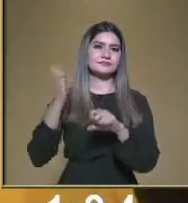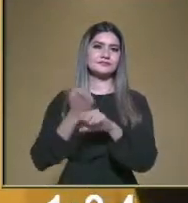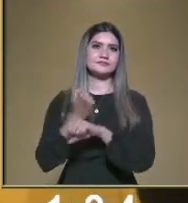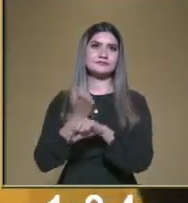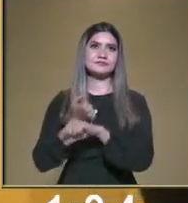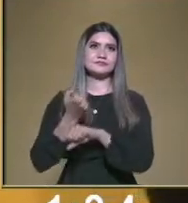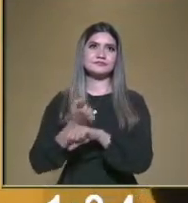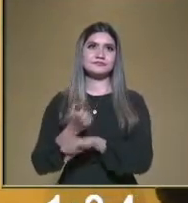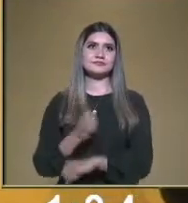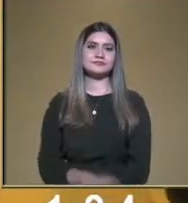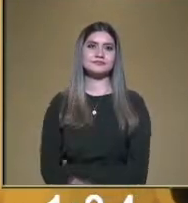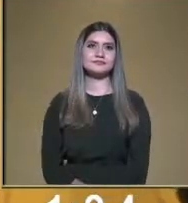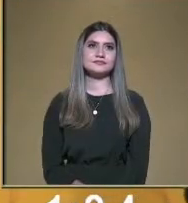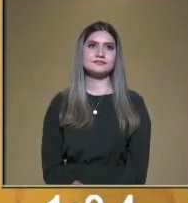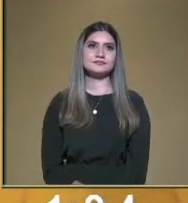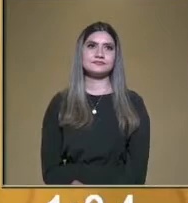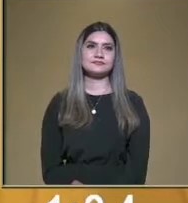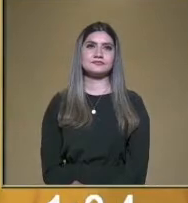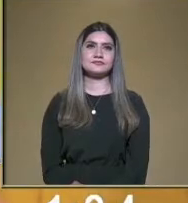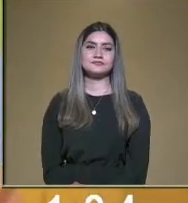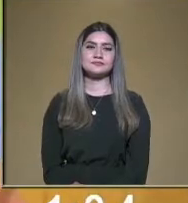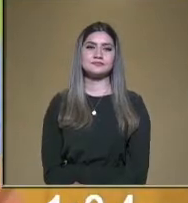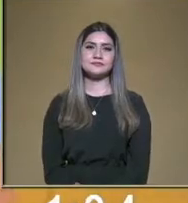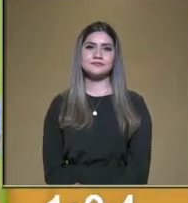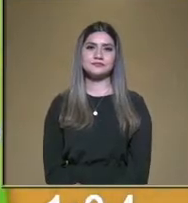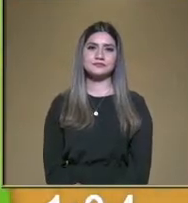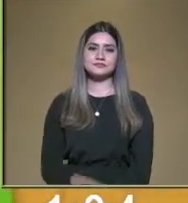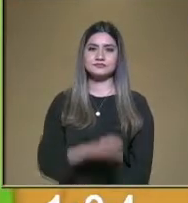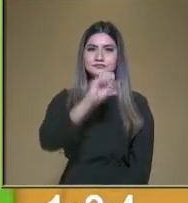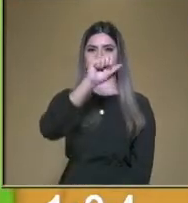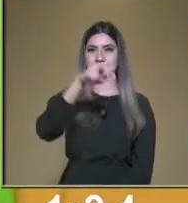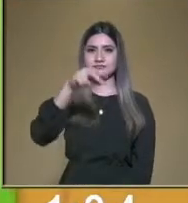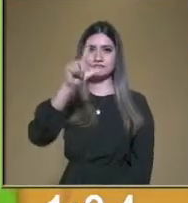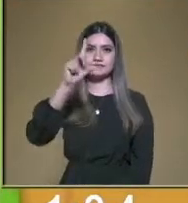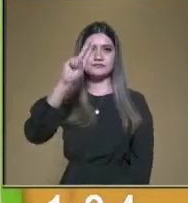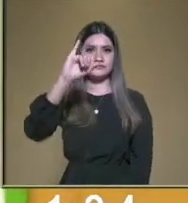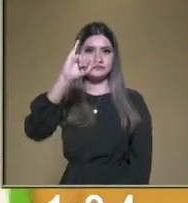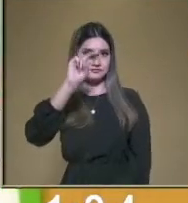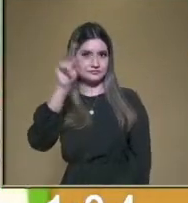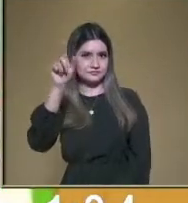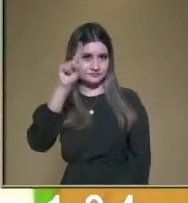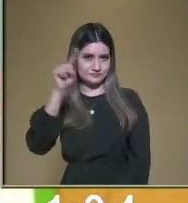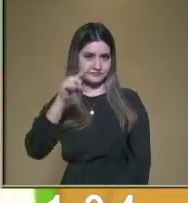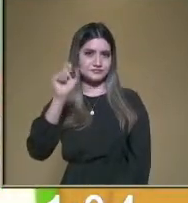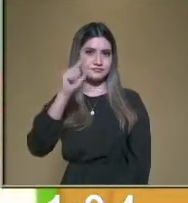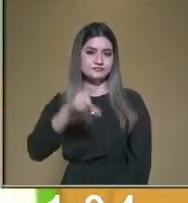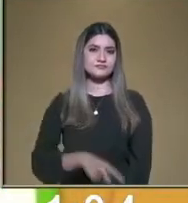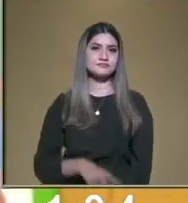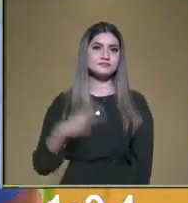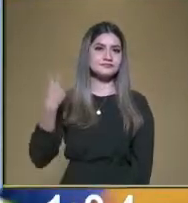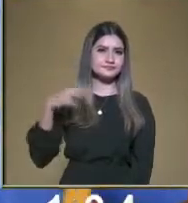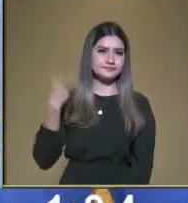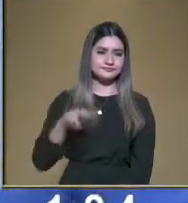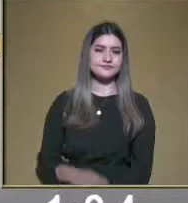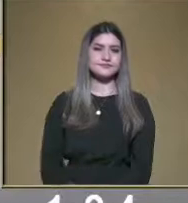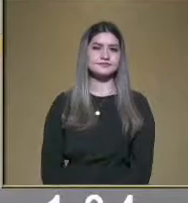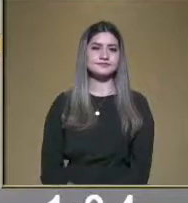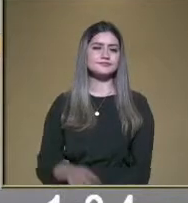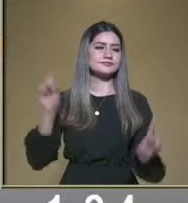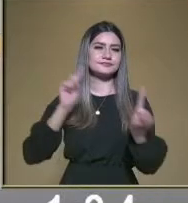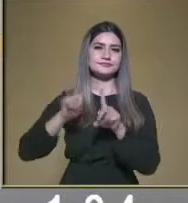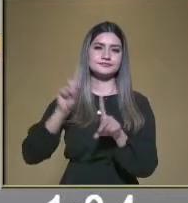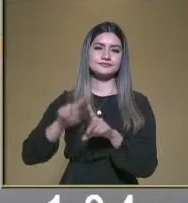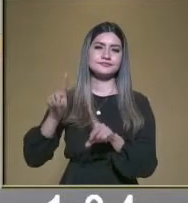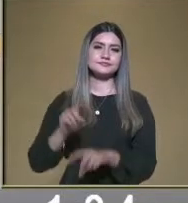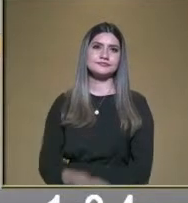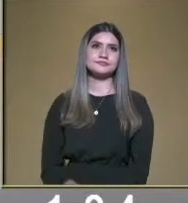también hay en San Luis Potosí y Veracruz. Esos son algunos estados que puedo mencionar que viven. Así es. Muy bien.